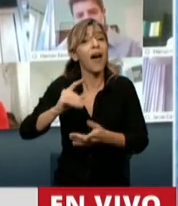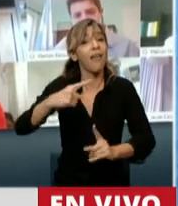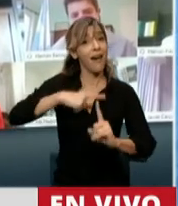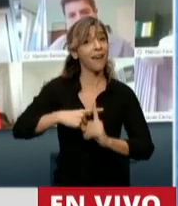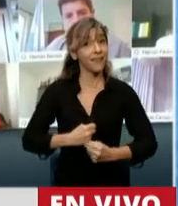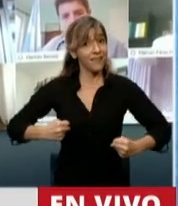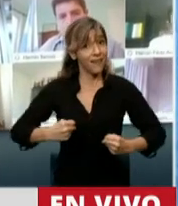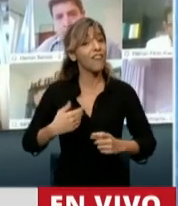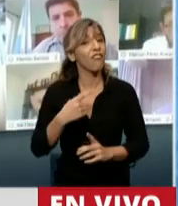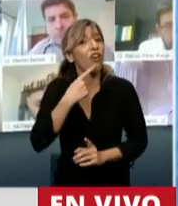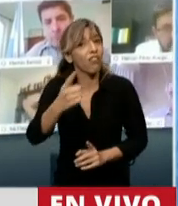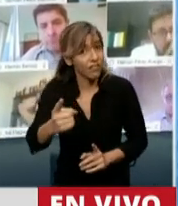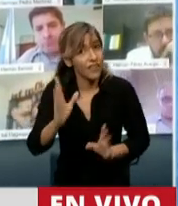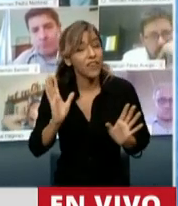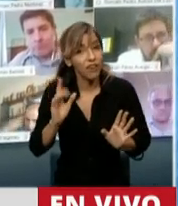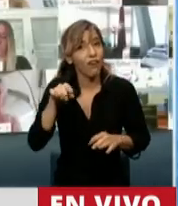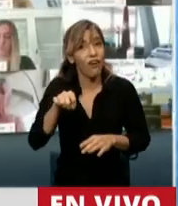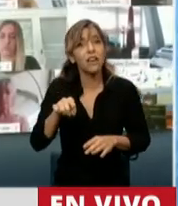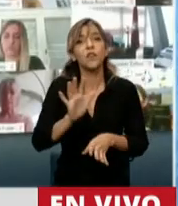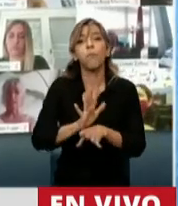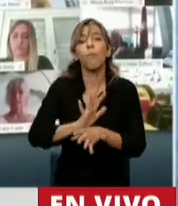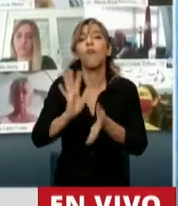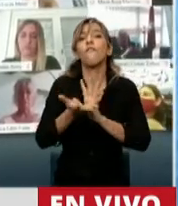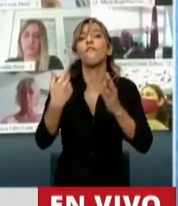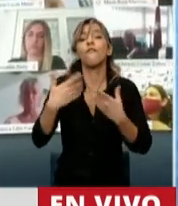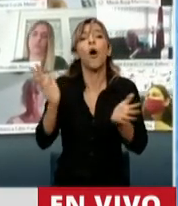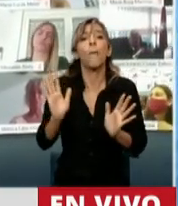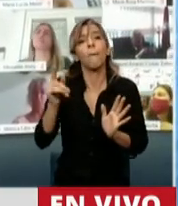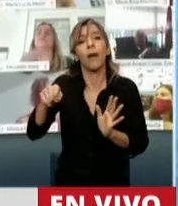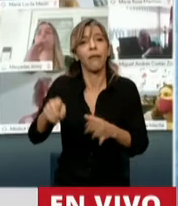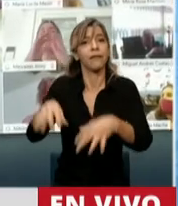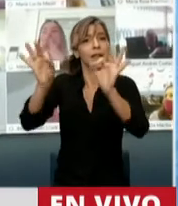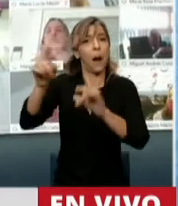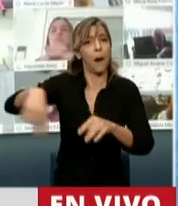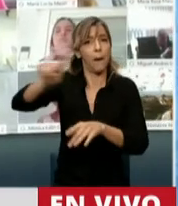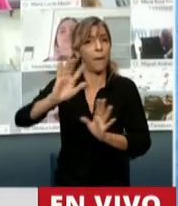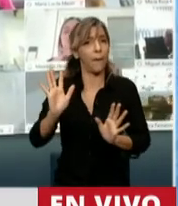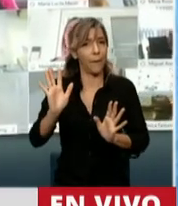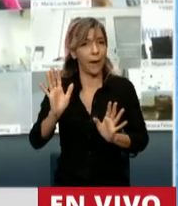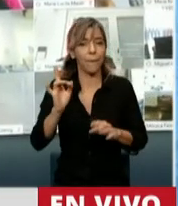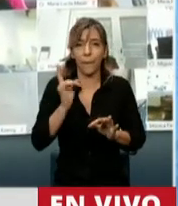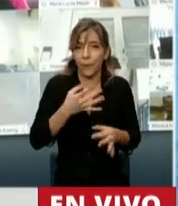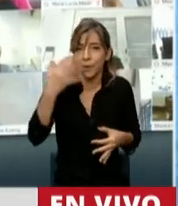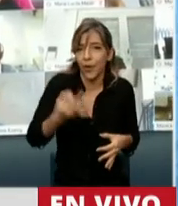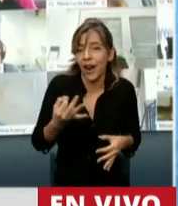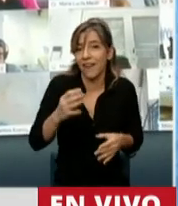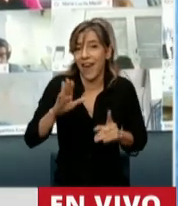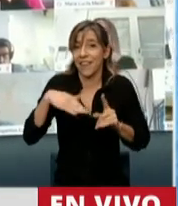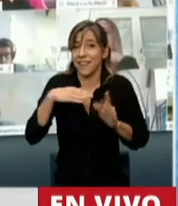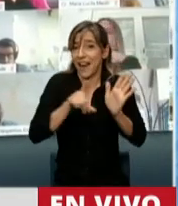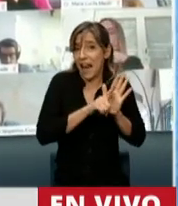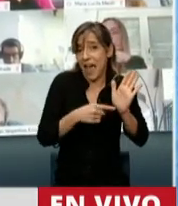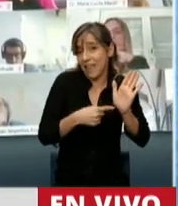un pacto de impunidad. El pacto de impunidad se comparedó en el momento que se emitió el decreto donde se emitió que los familiares adhieran a la ley. El artículo